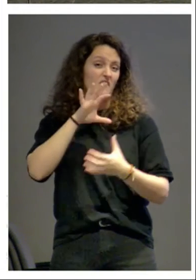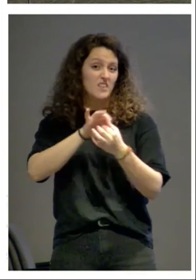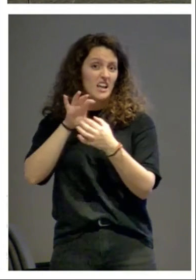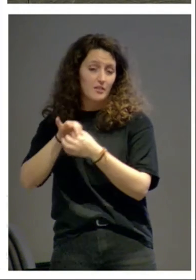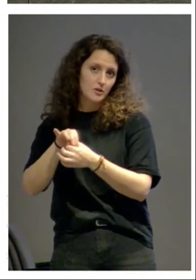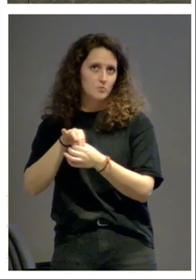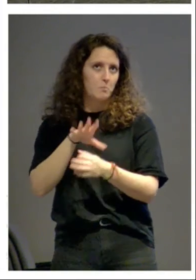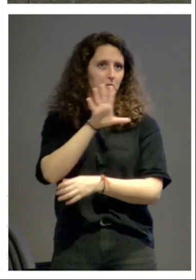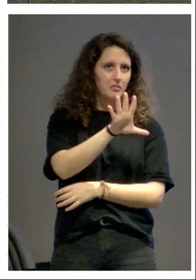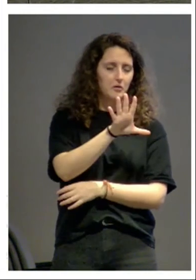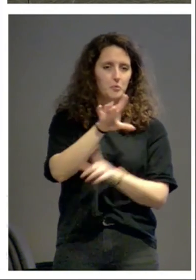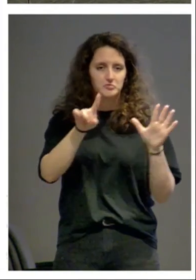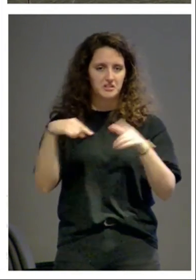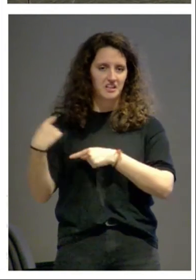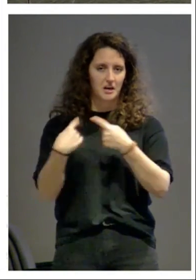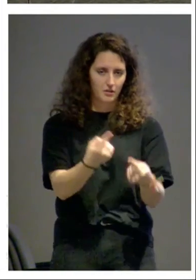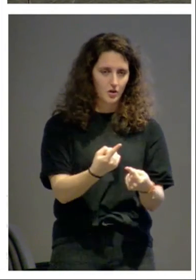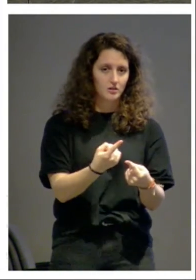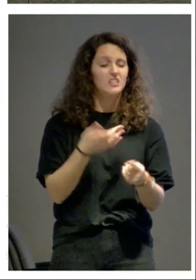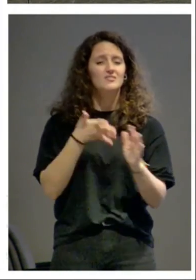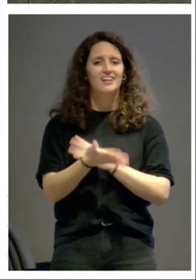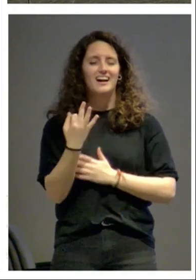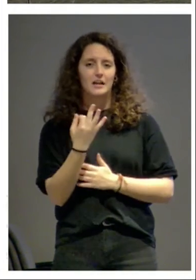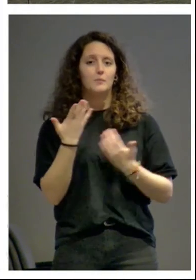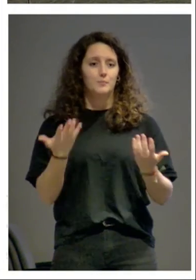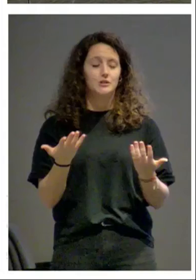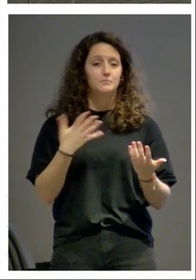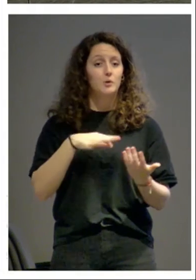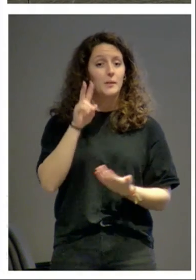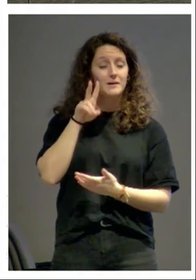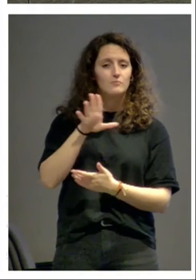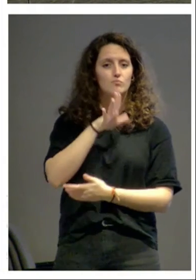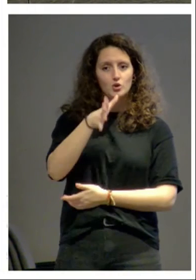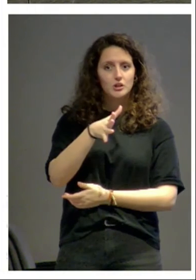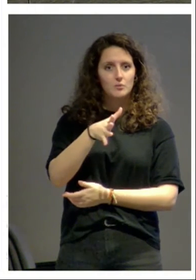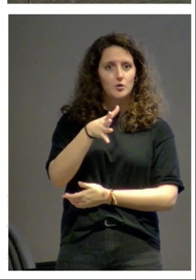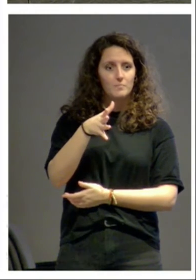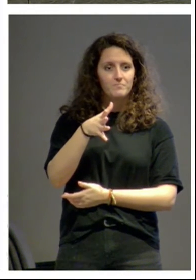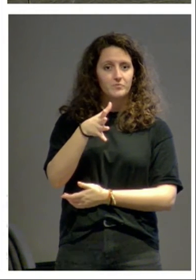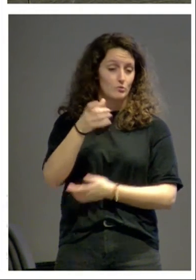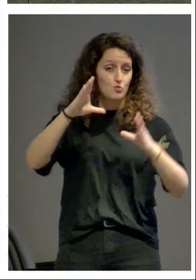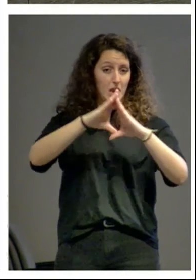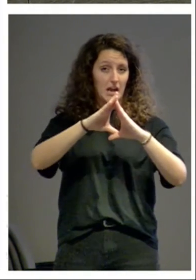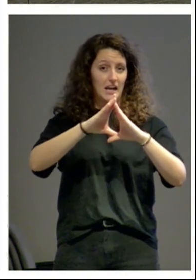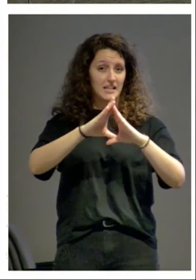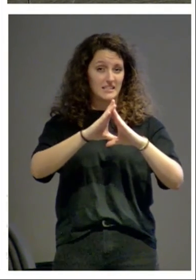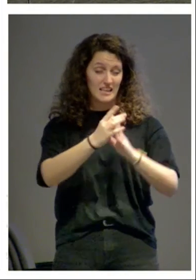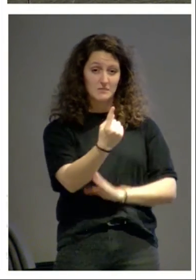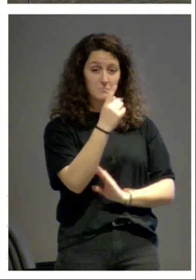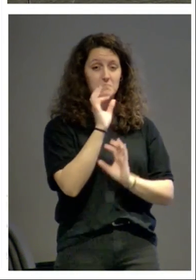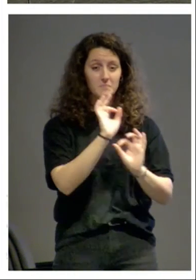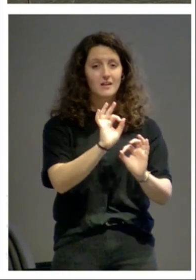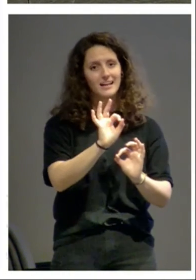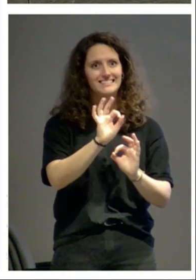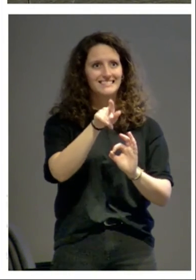cinco o seis generaciones ¿qué significa esto? podemos ver un motivo que aparece en una determinada iglesia ese motivo